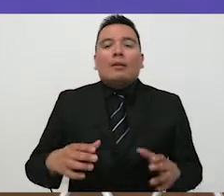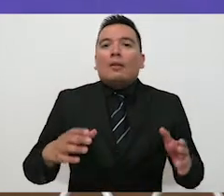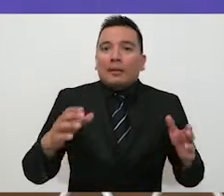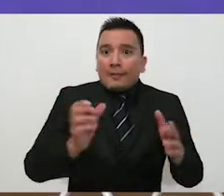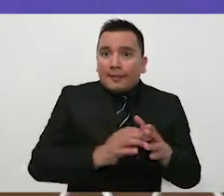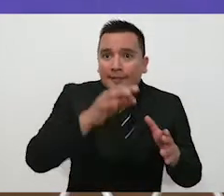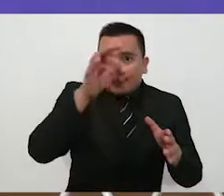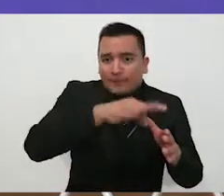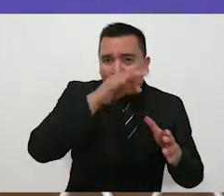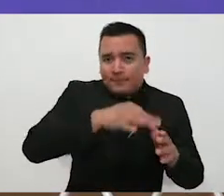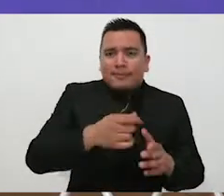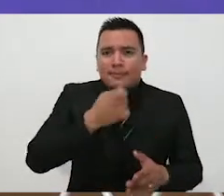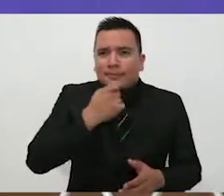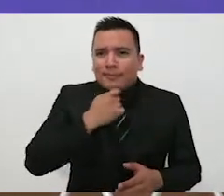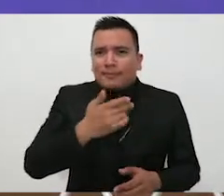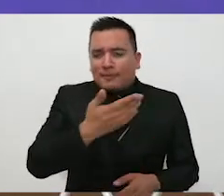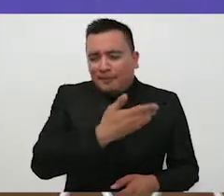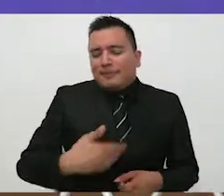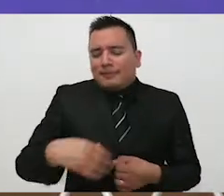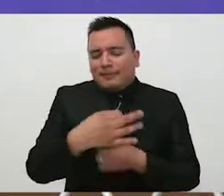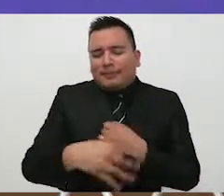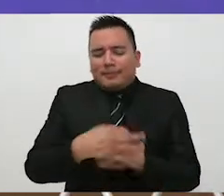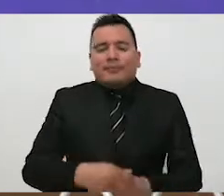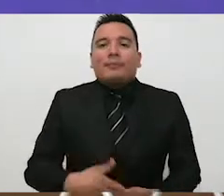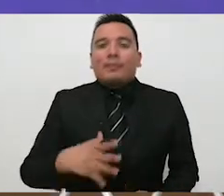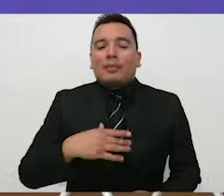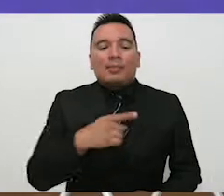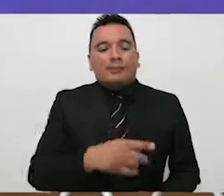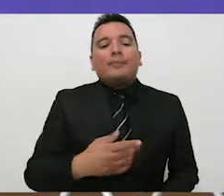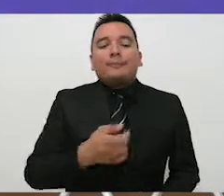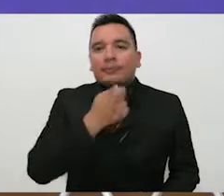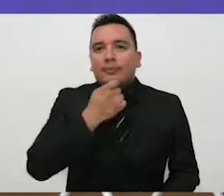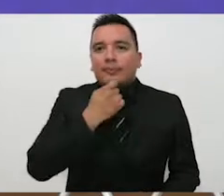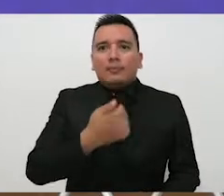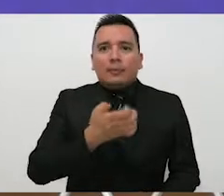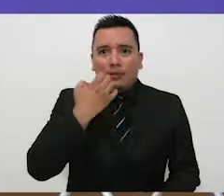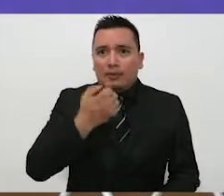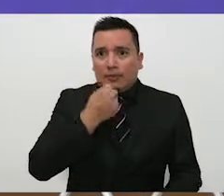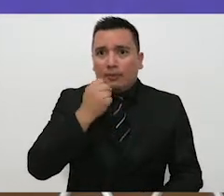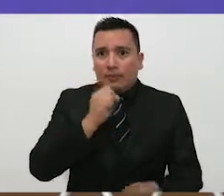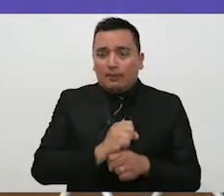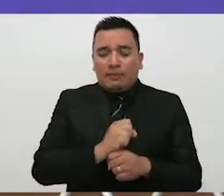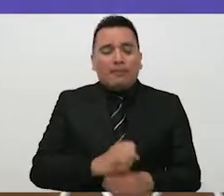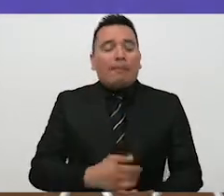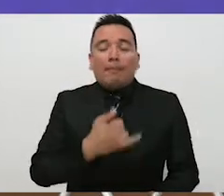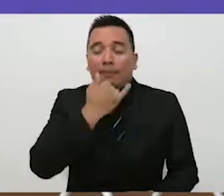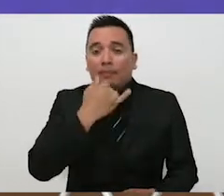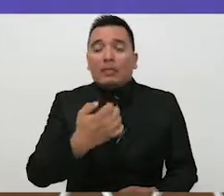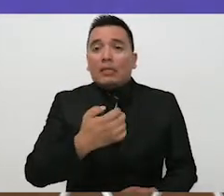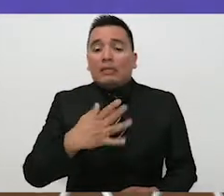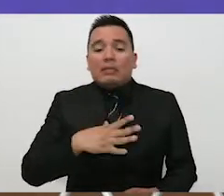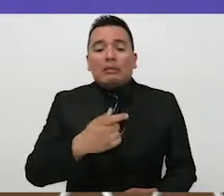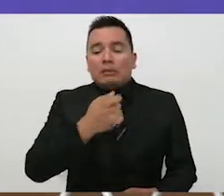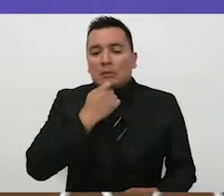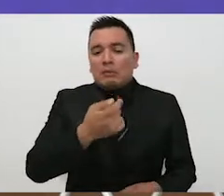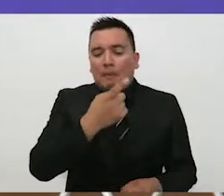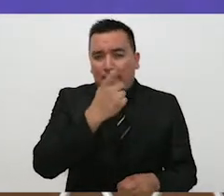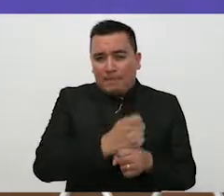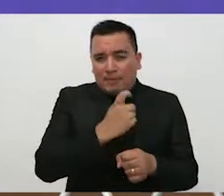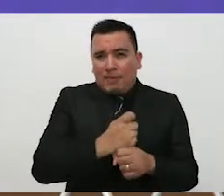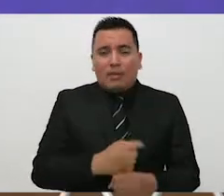niños y niñas de primaria, de quinto, de sexto, de primaria. Y en este